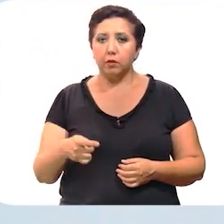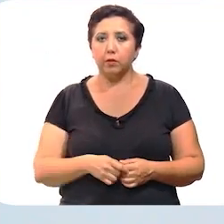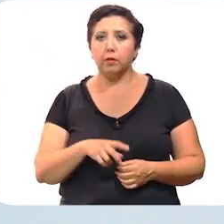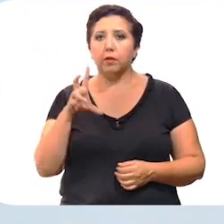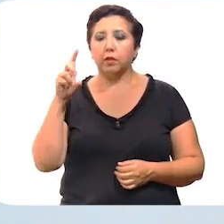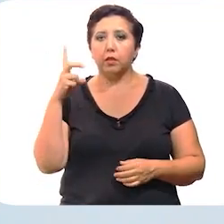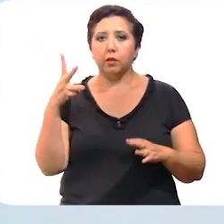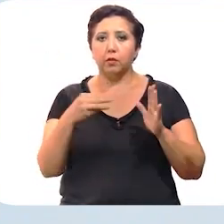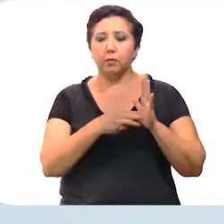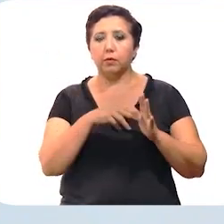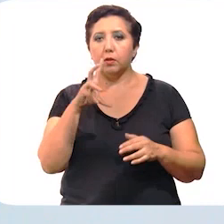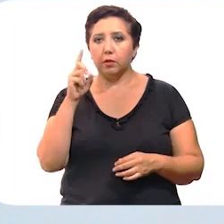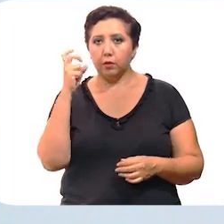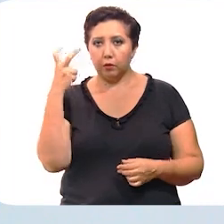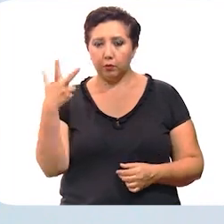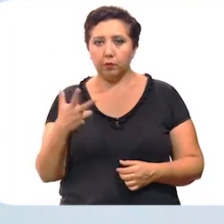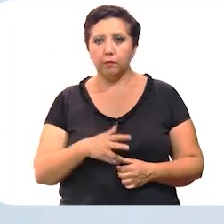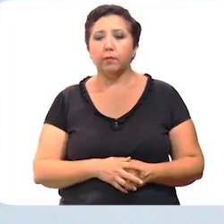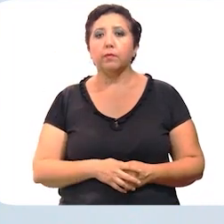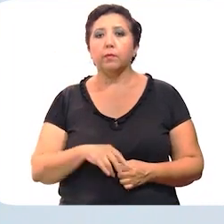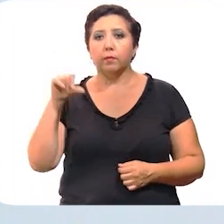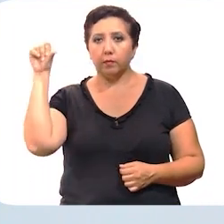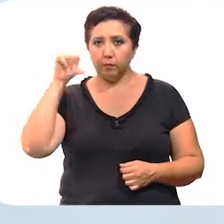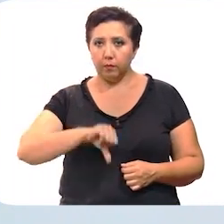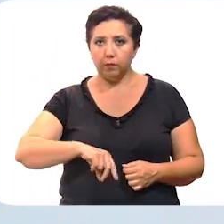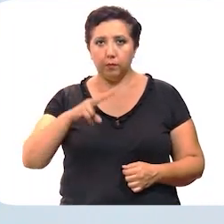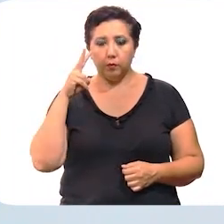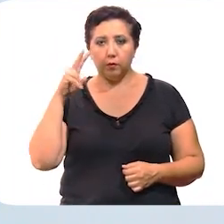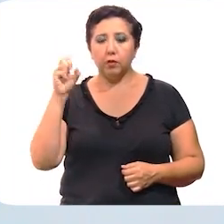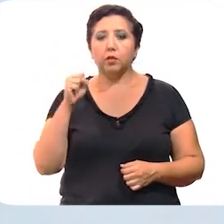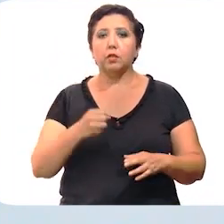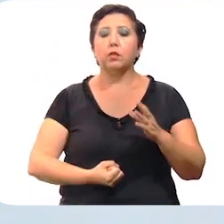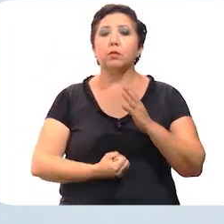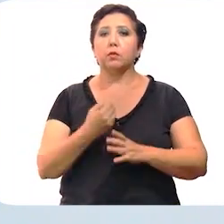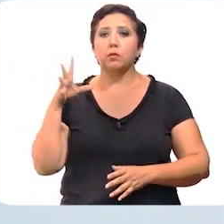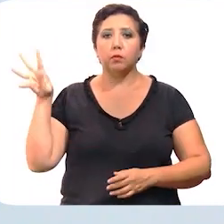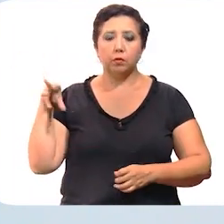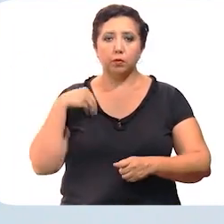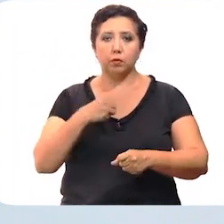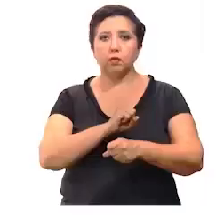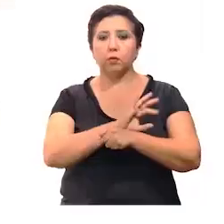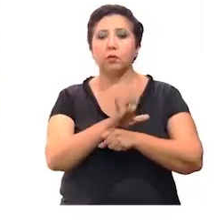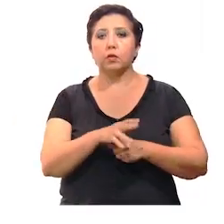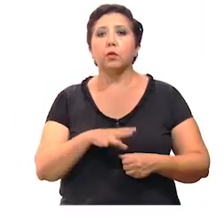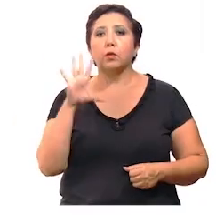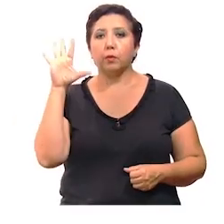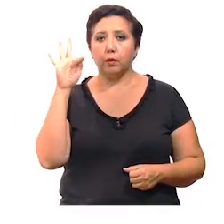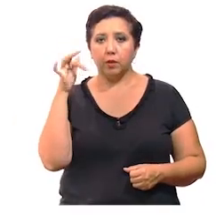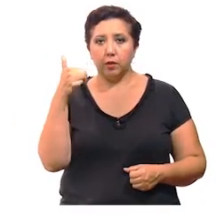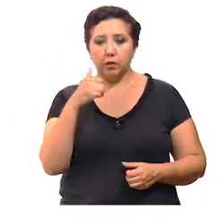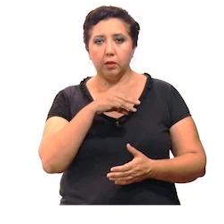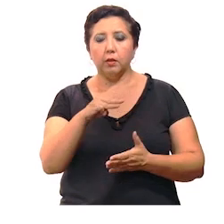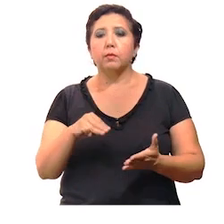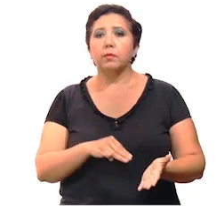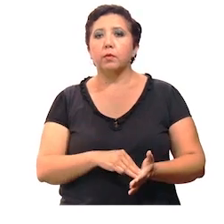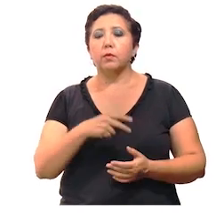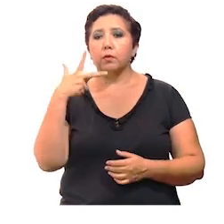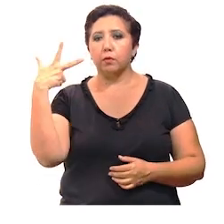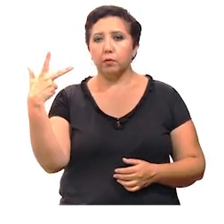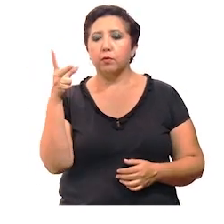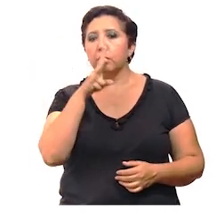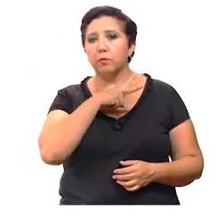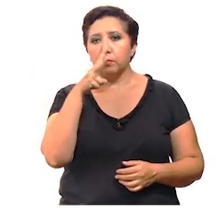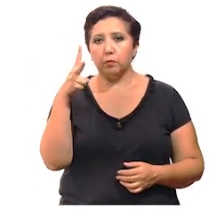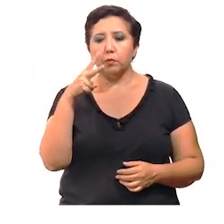es 32.038 casos. Hoy se detectaron 60 nuevos contagios de coronavirus, 46 en Mérida, 8 en